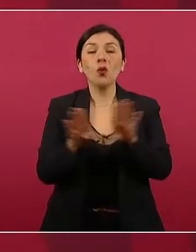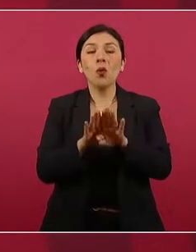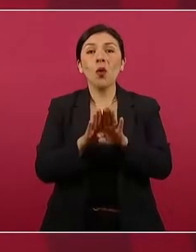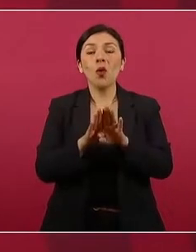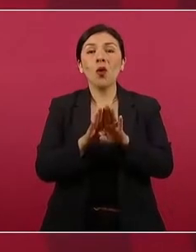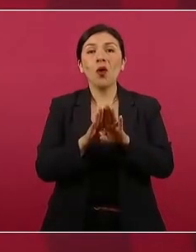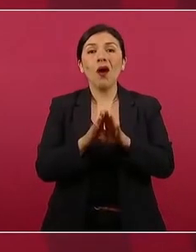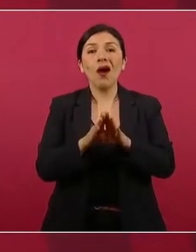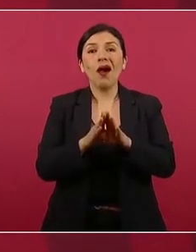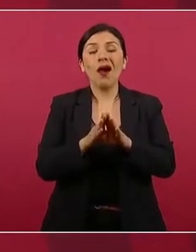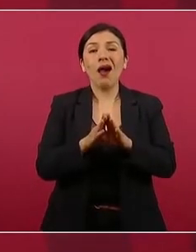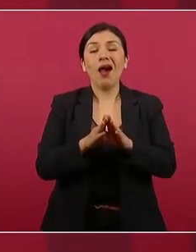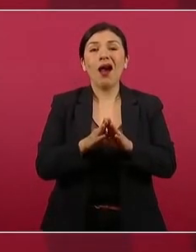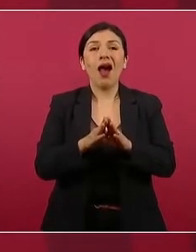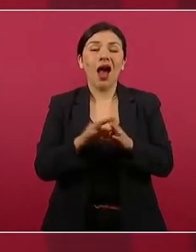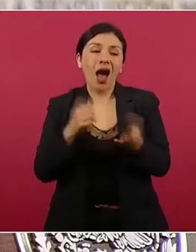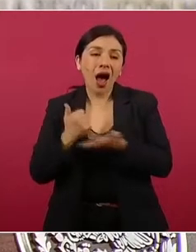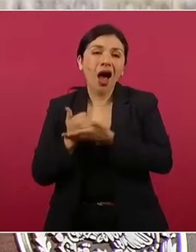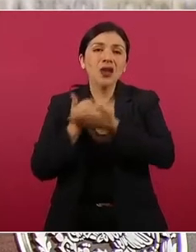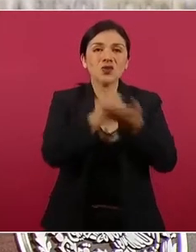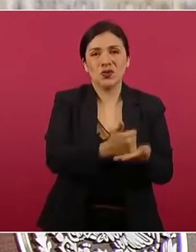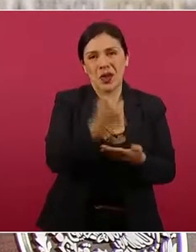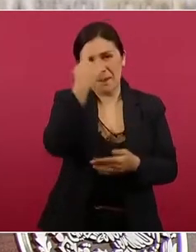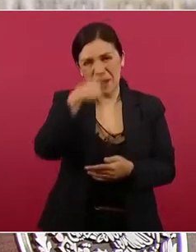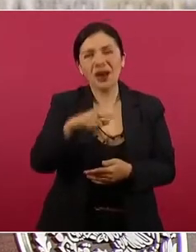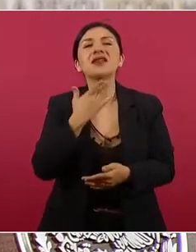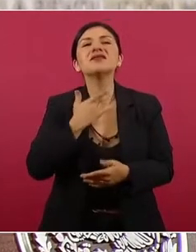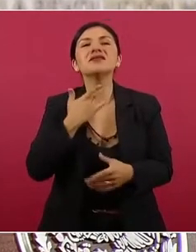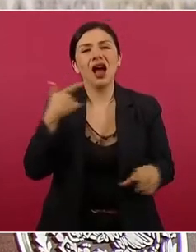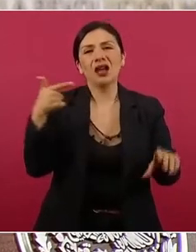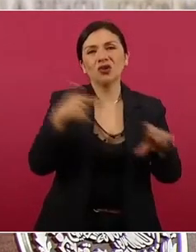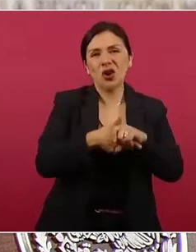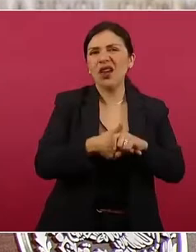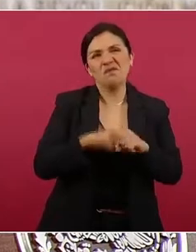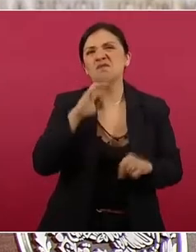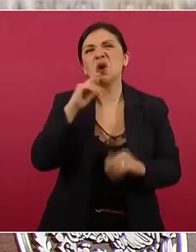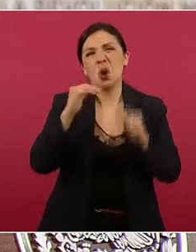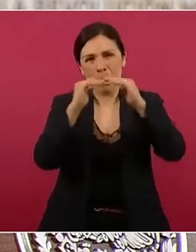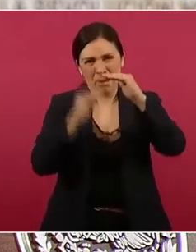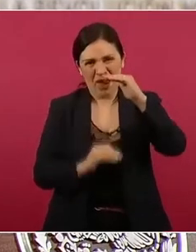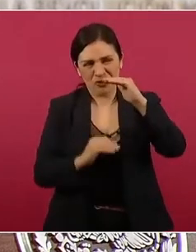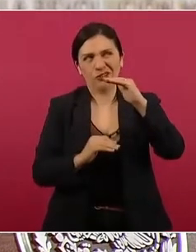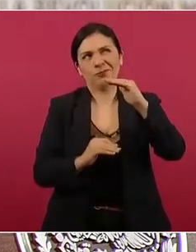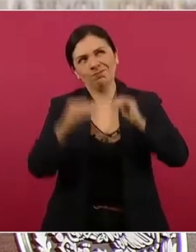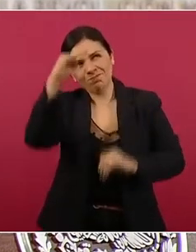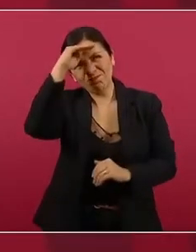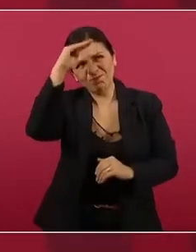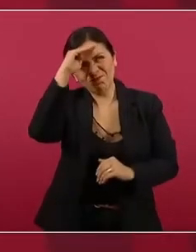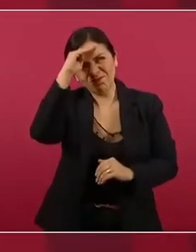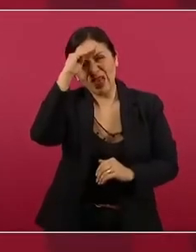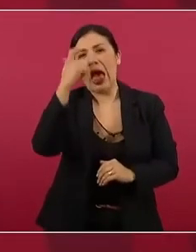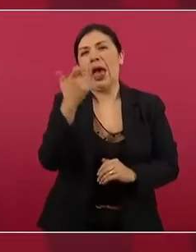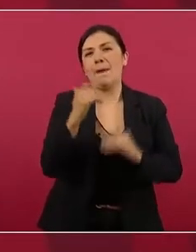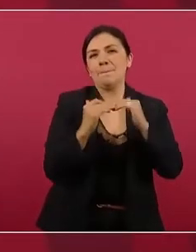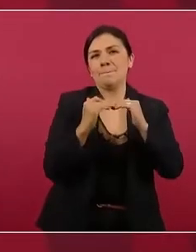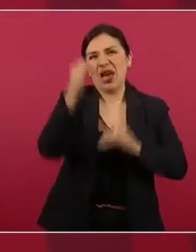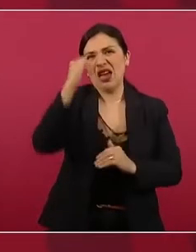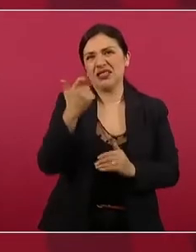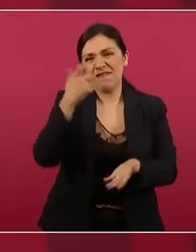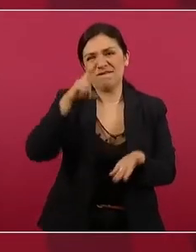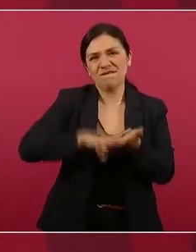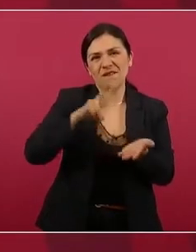el subsidio íbamos a aumentar un poco la gasolina. No es cierto,